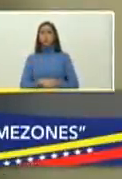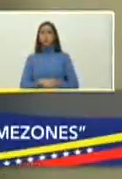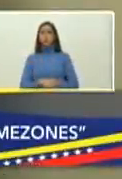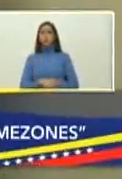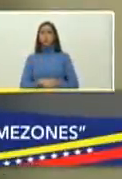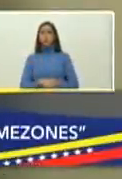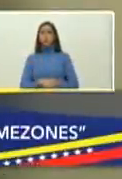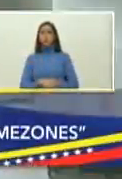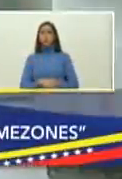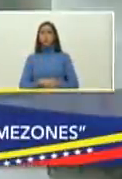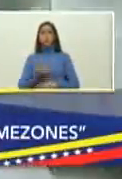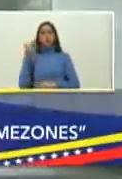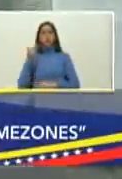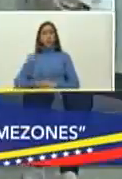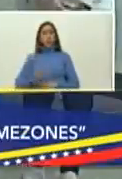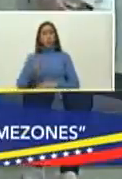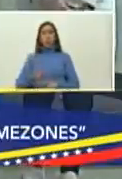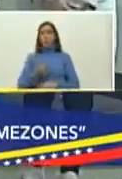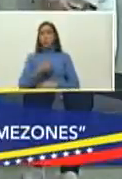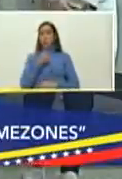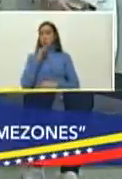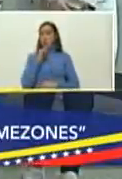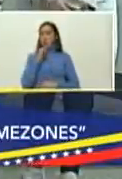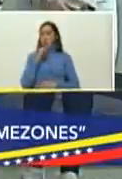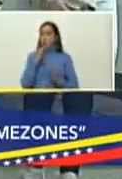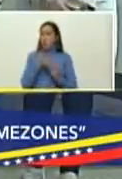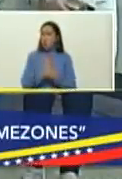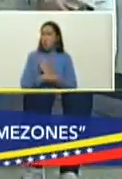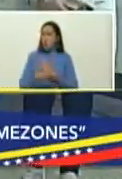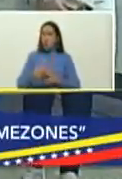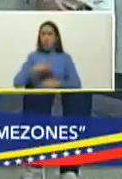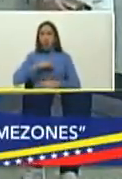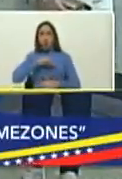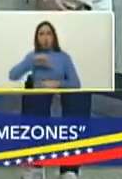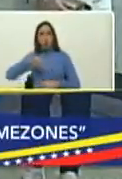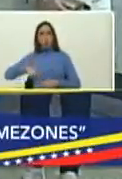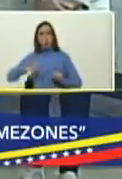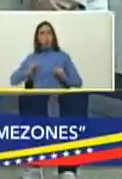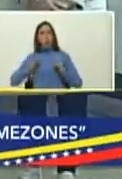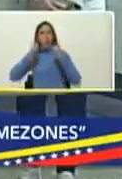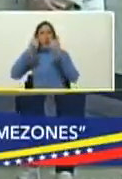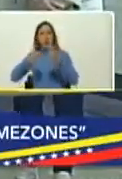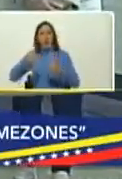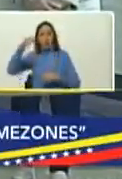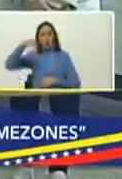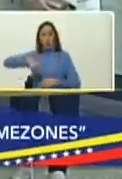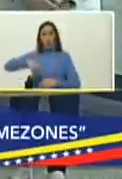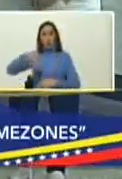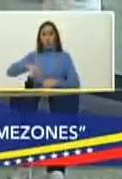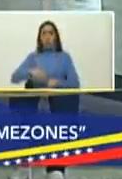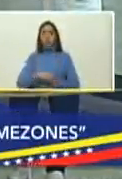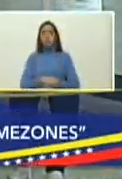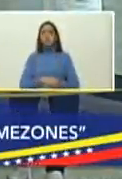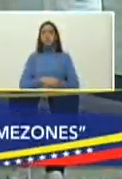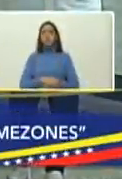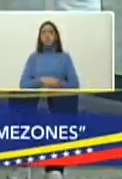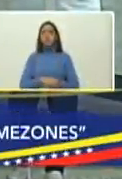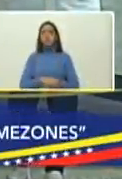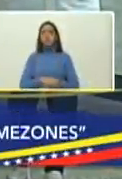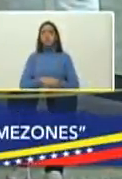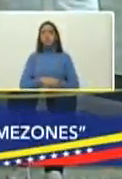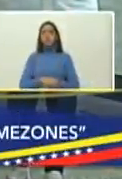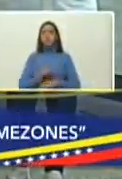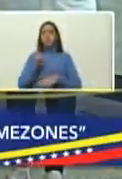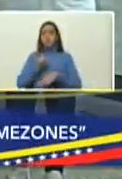Marín fíjate importante mi presidente decirte pues cuando nosotros arrancamos en esta que se anunciaba como la tercera